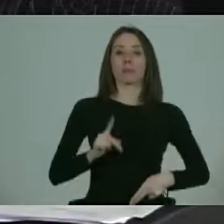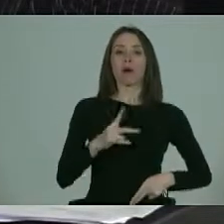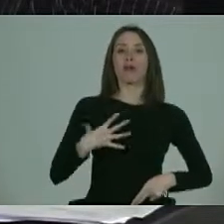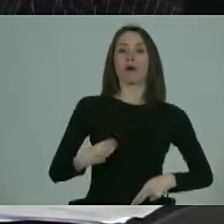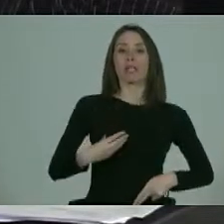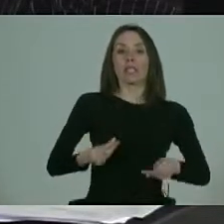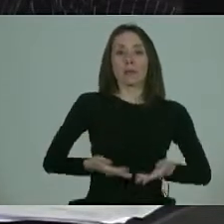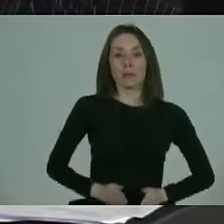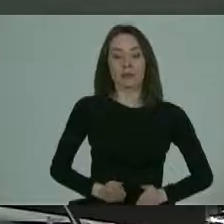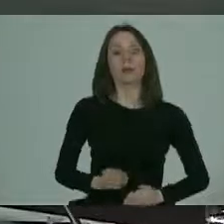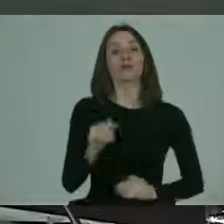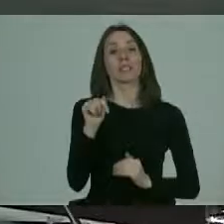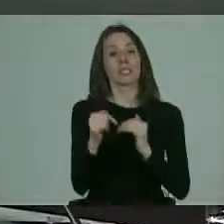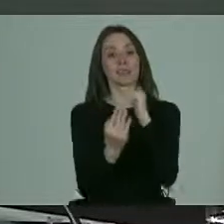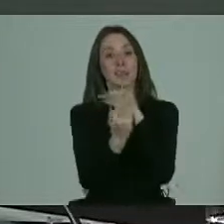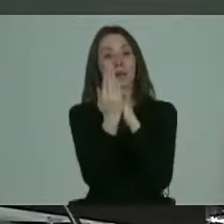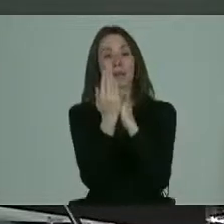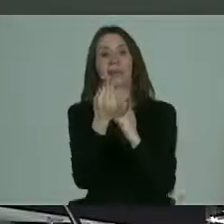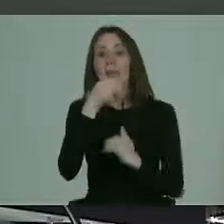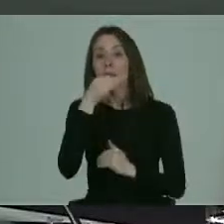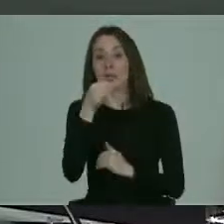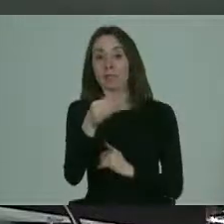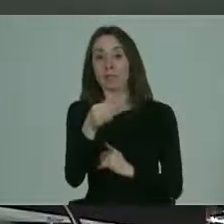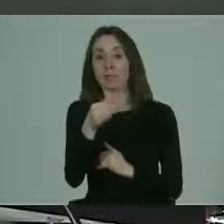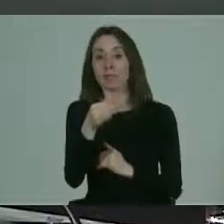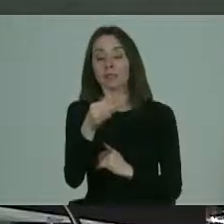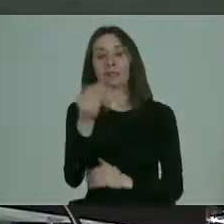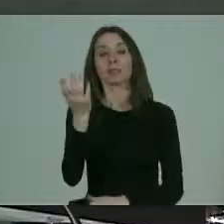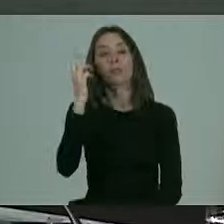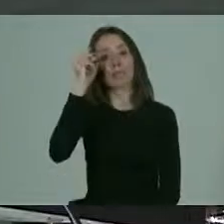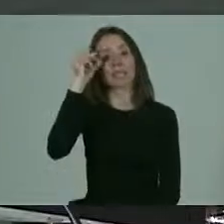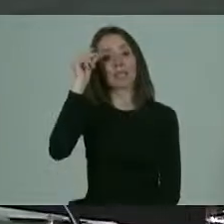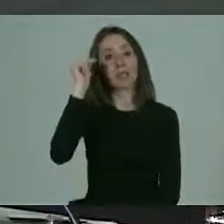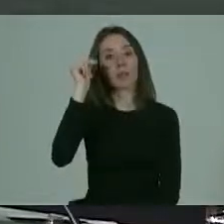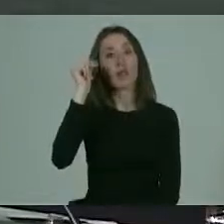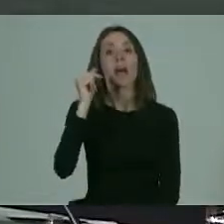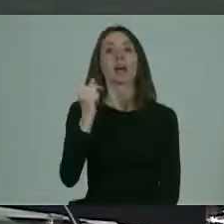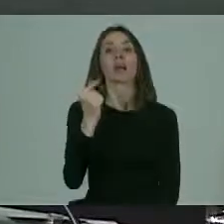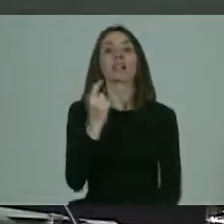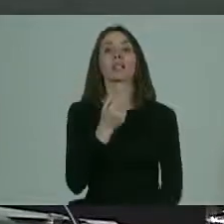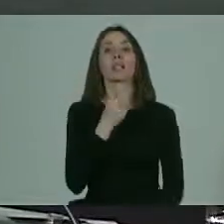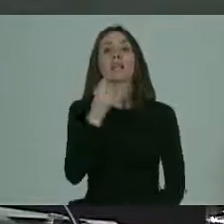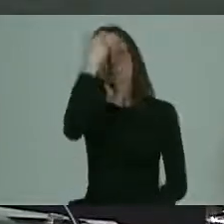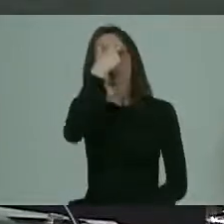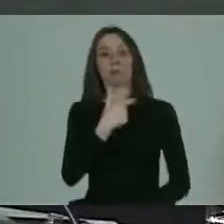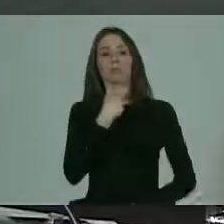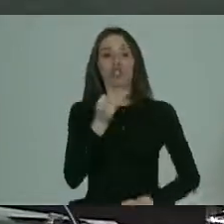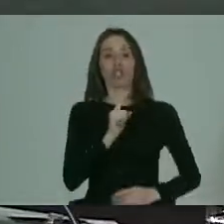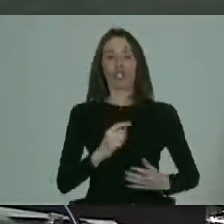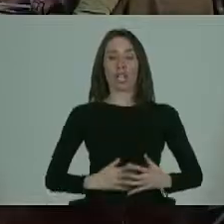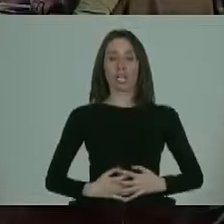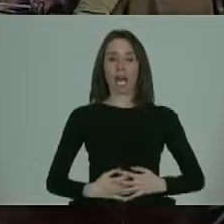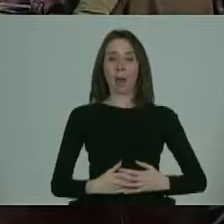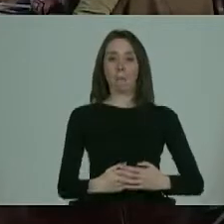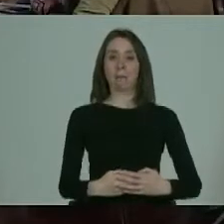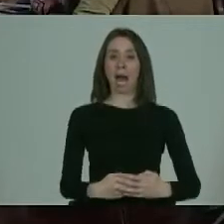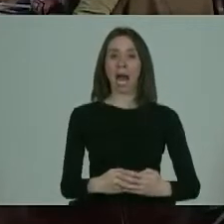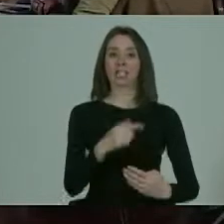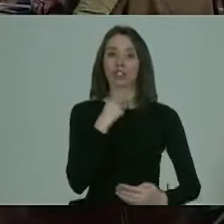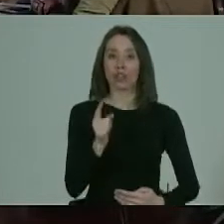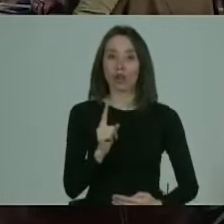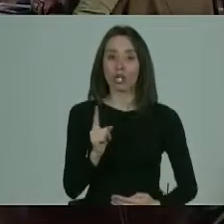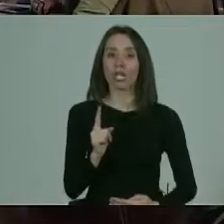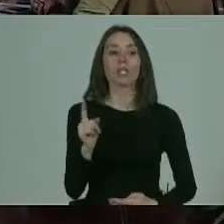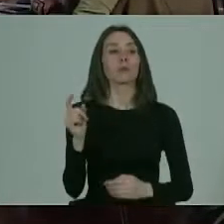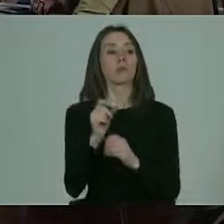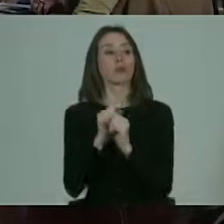esta mañana, tiene que ver, por ejemplo, con la idea de que no se produzcan embarazos no deseados, pero sin que haya participación de la